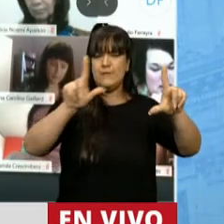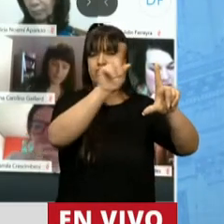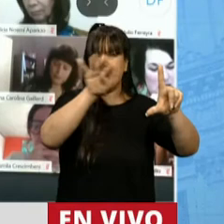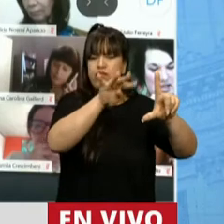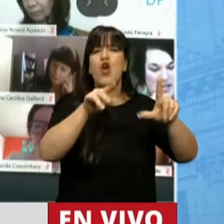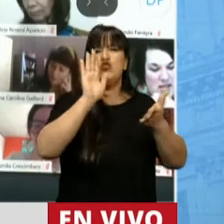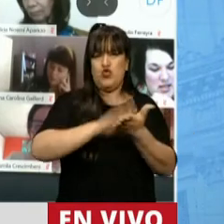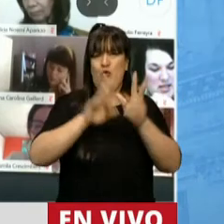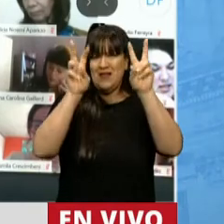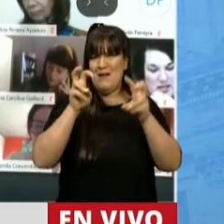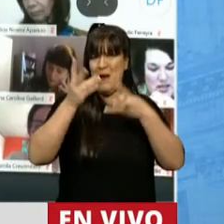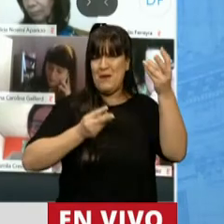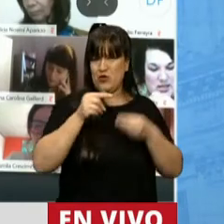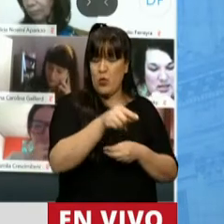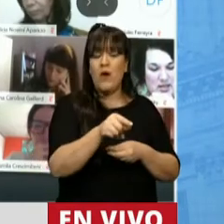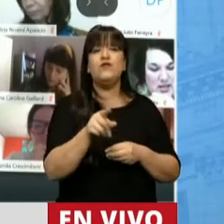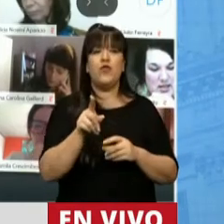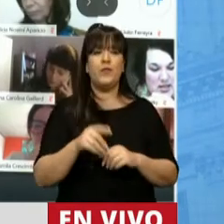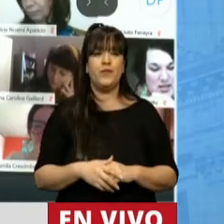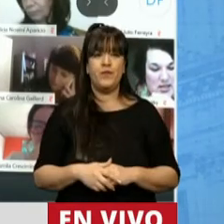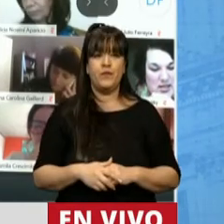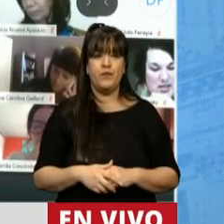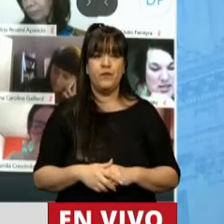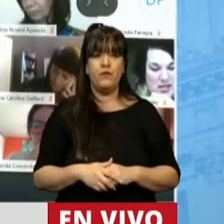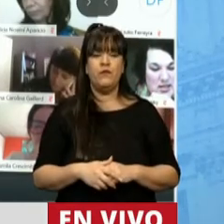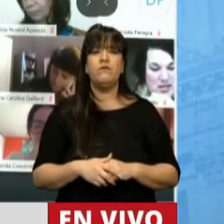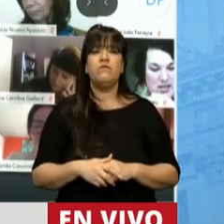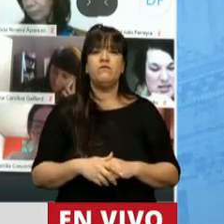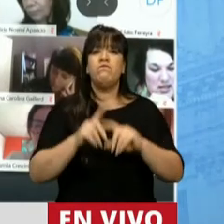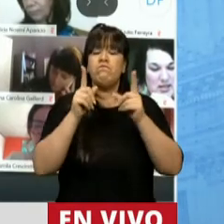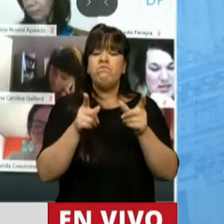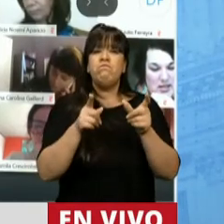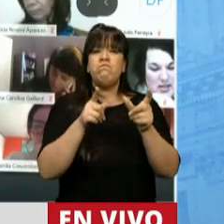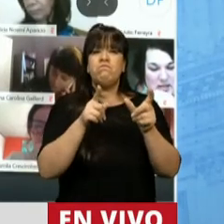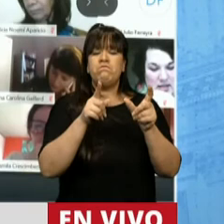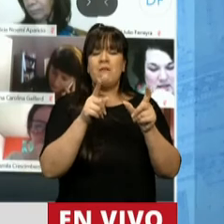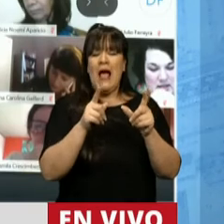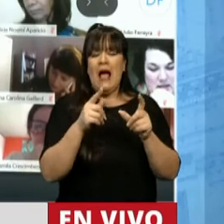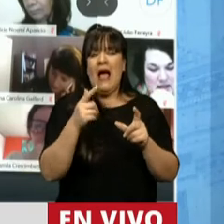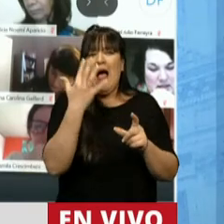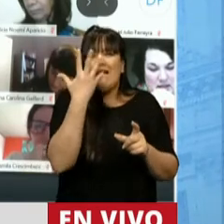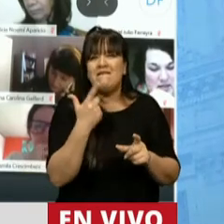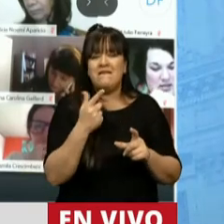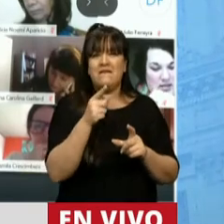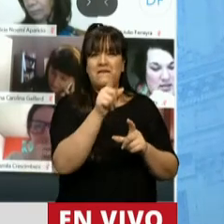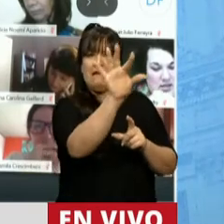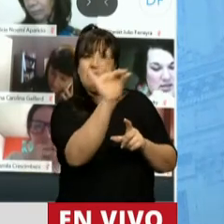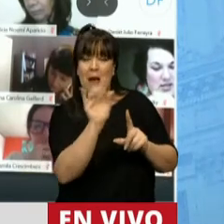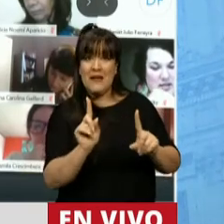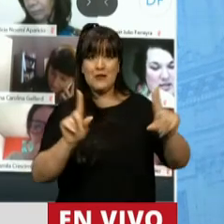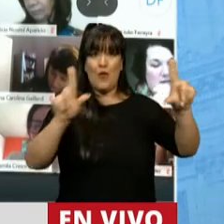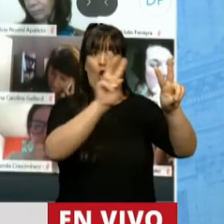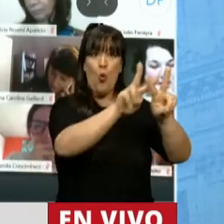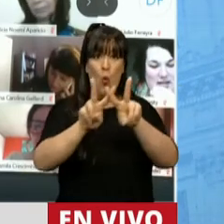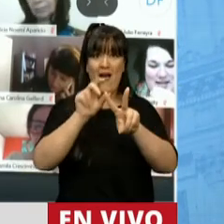tratamiento de este presupuesto, algunos de cuyos conceptos quisiera utilizar en este momento.